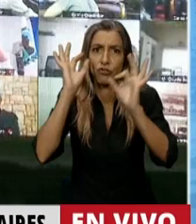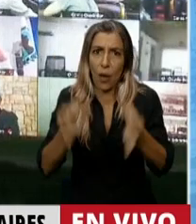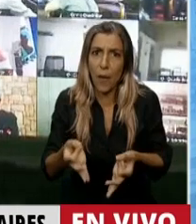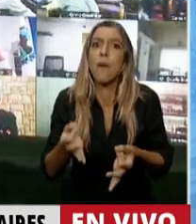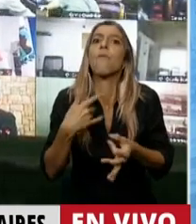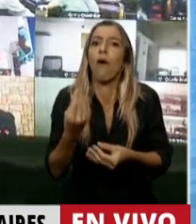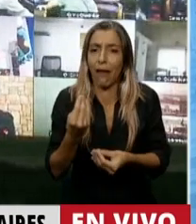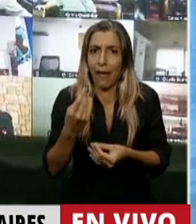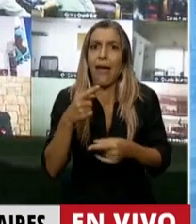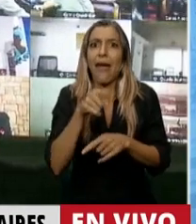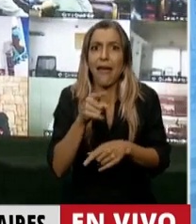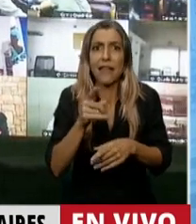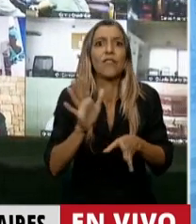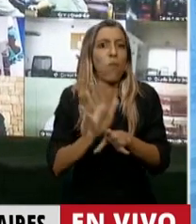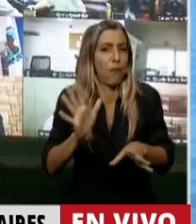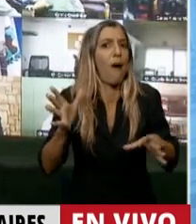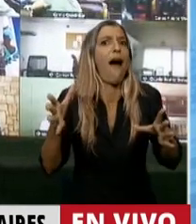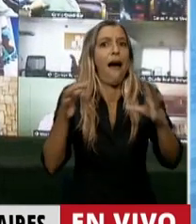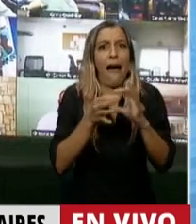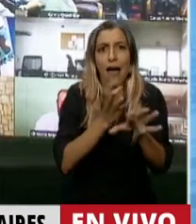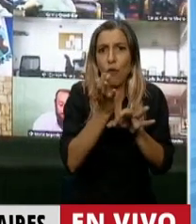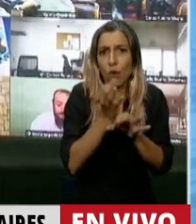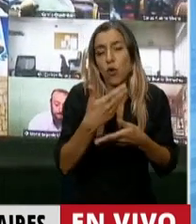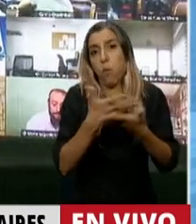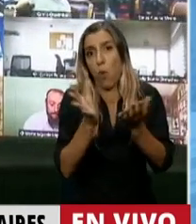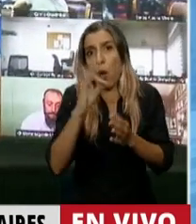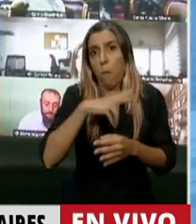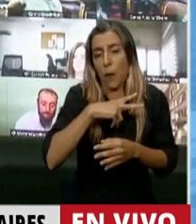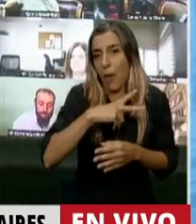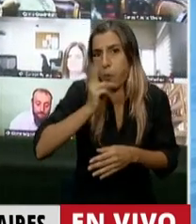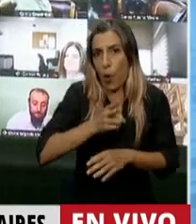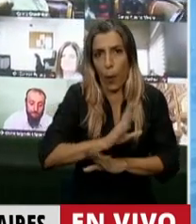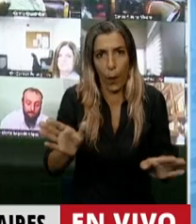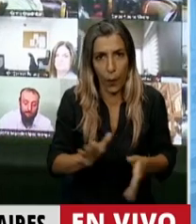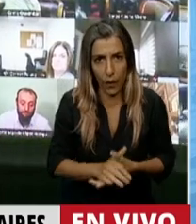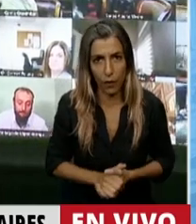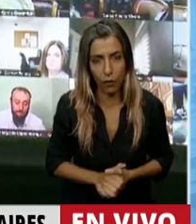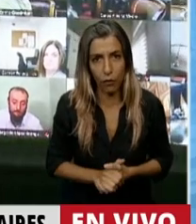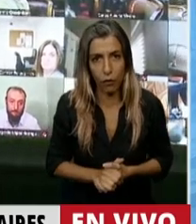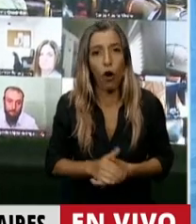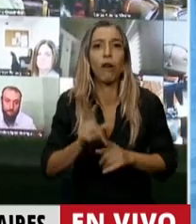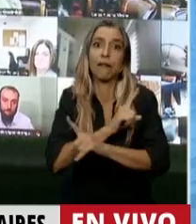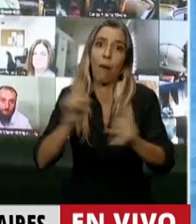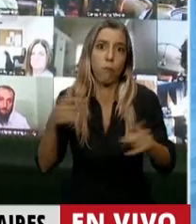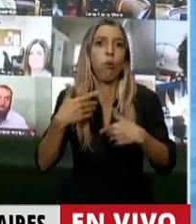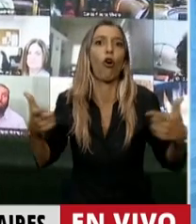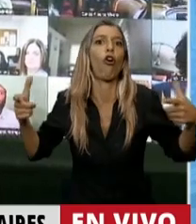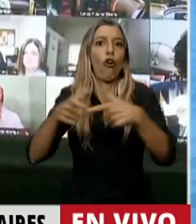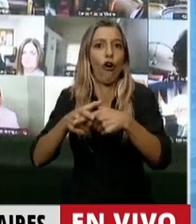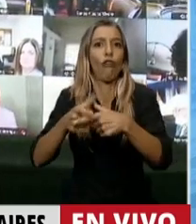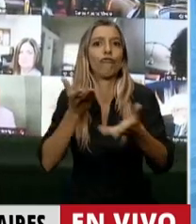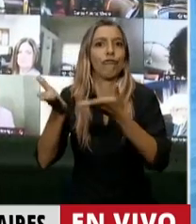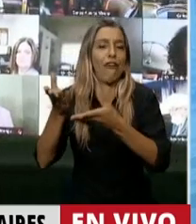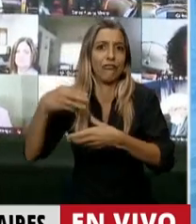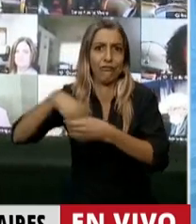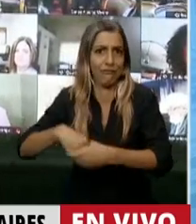o privadas, ni mucho menos en ningún Consejo Asesor. Y otra cosa es que acá se